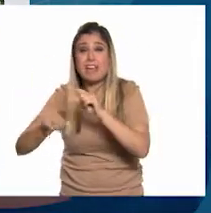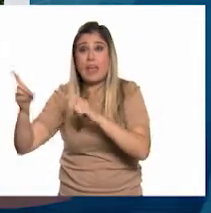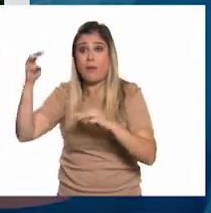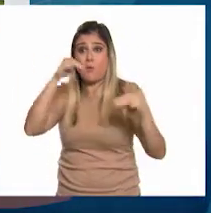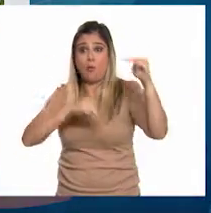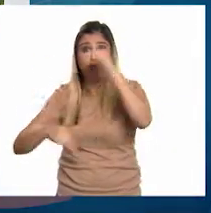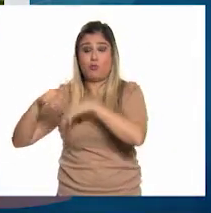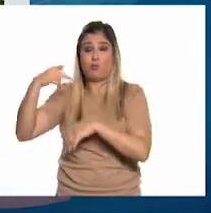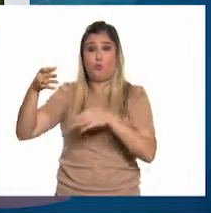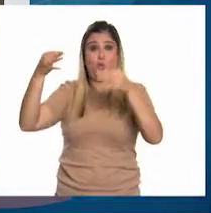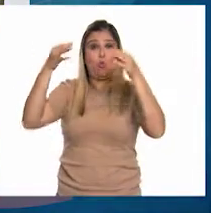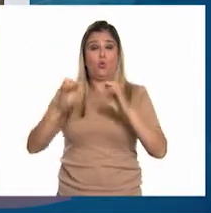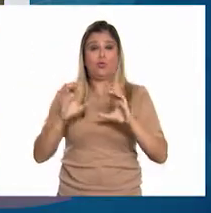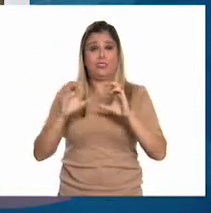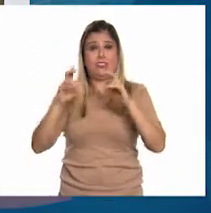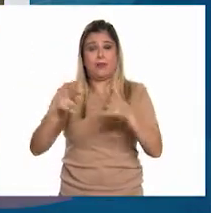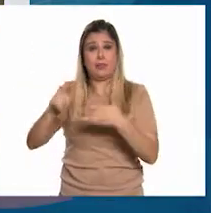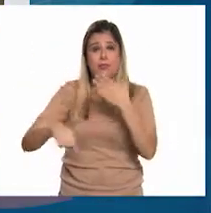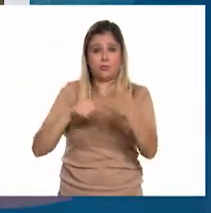chiapaneca.